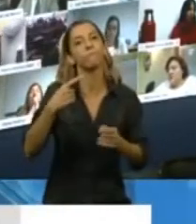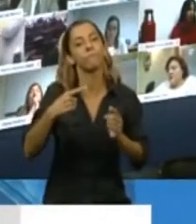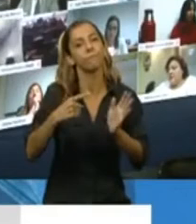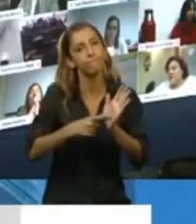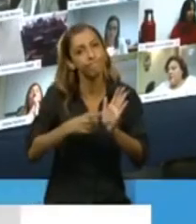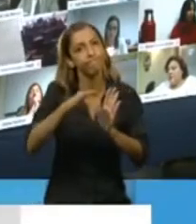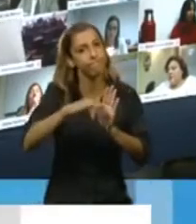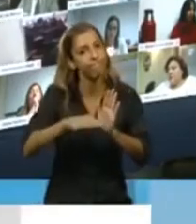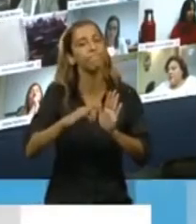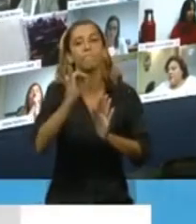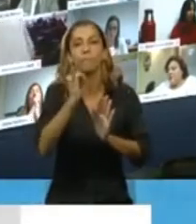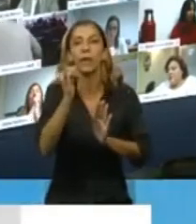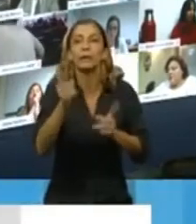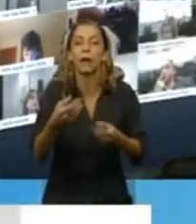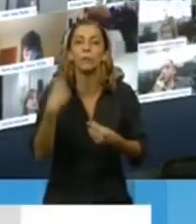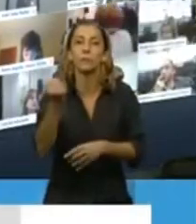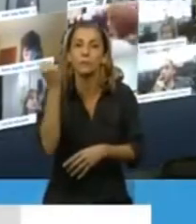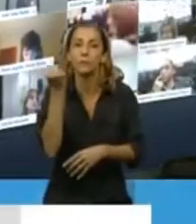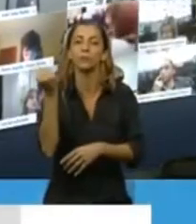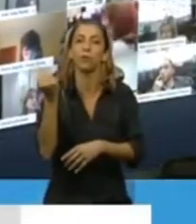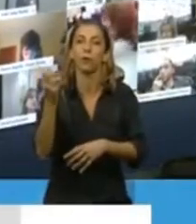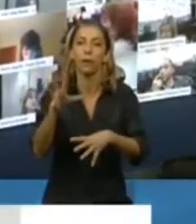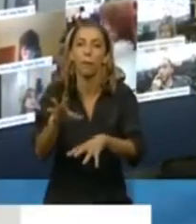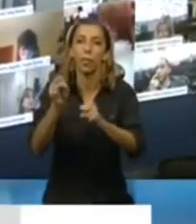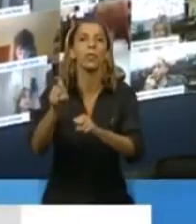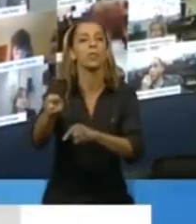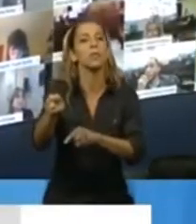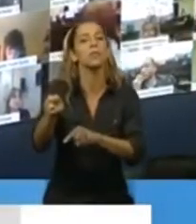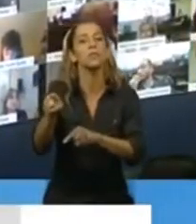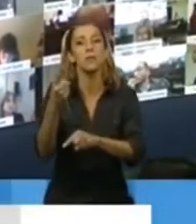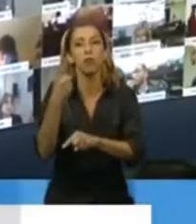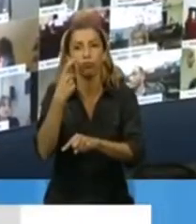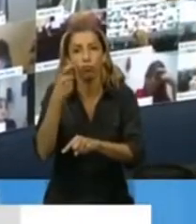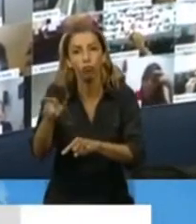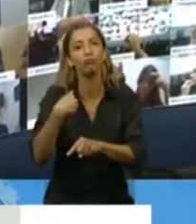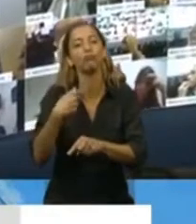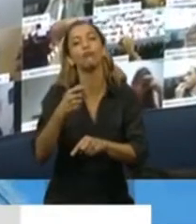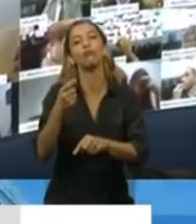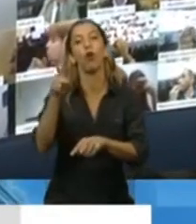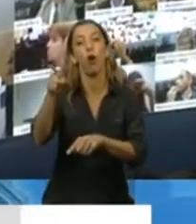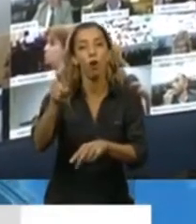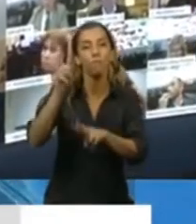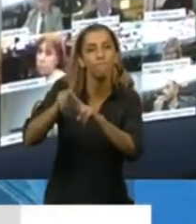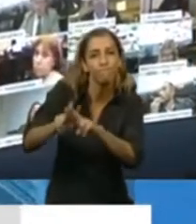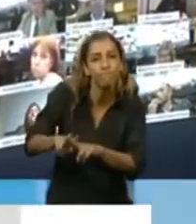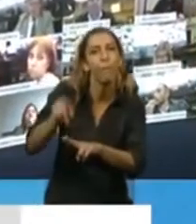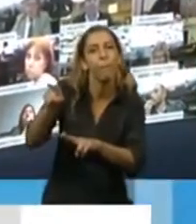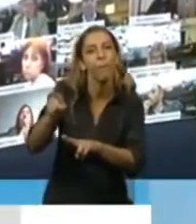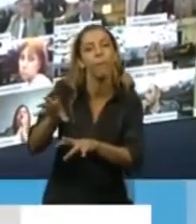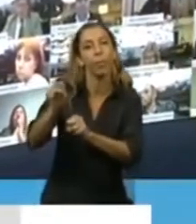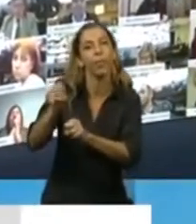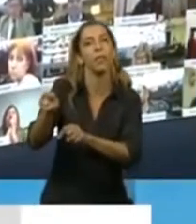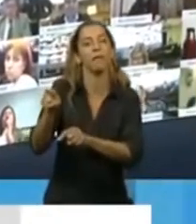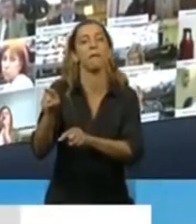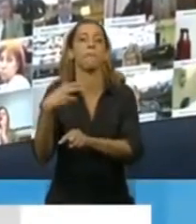diagnósticos temprano, algo que nosotros venimos pidiendo desde hace mucho, los testeos permanentes al personal de salud y a los de